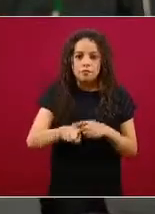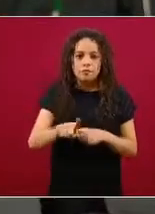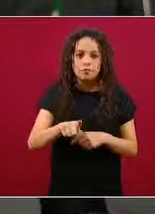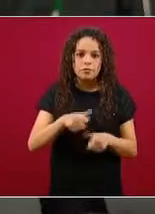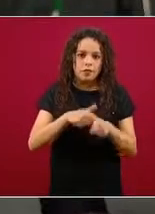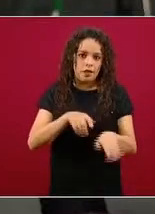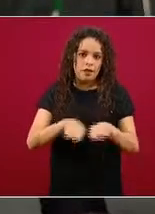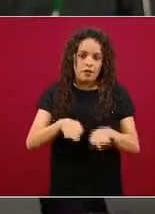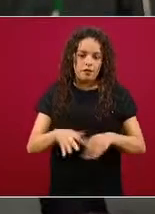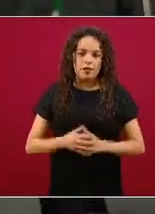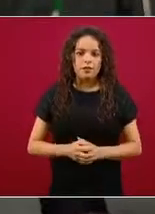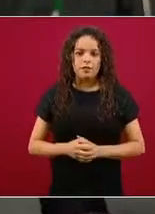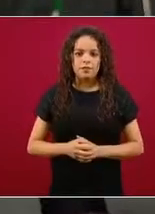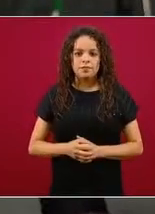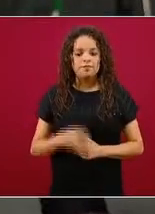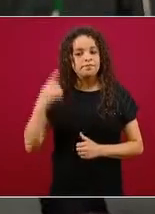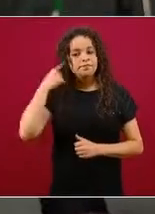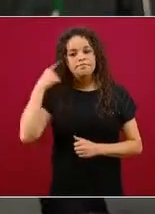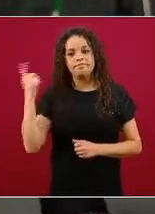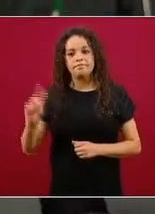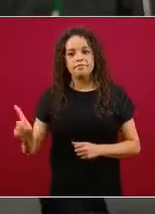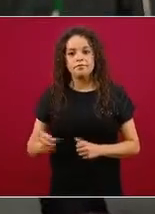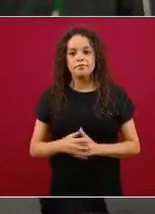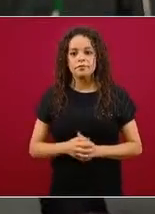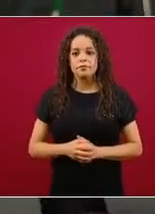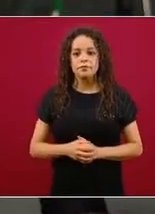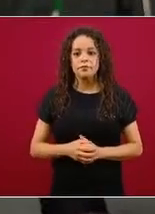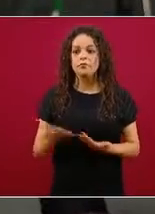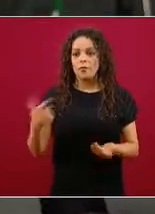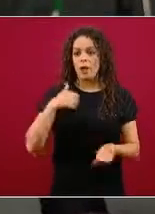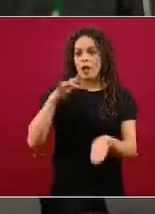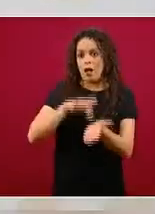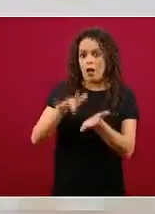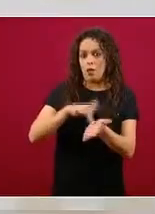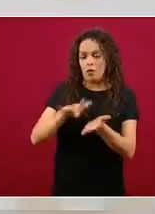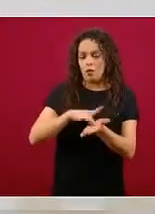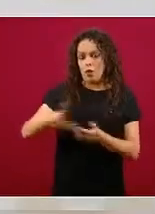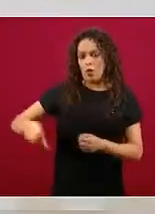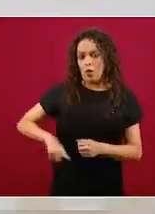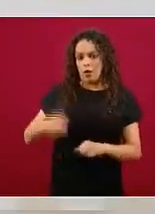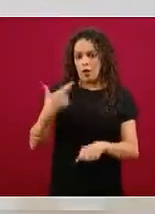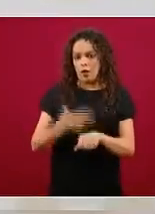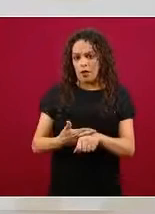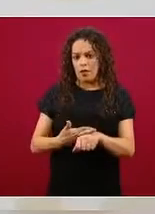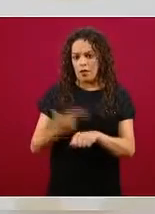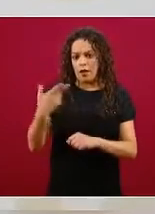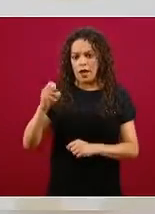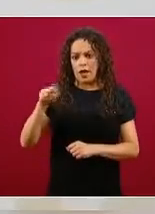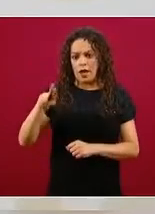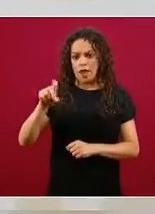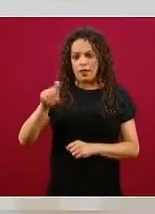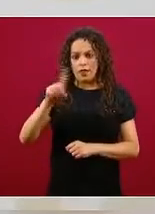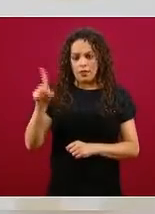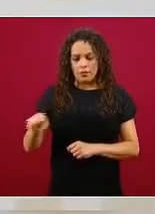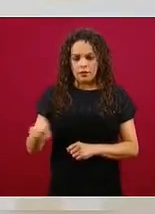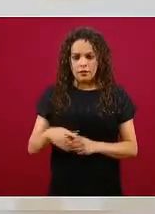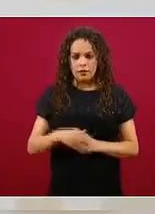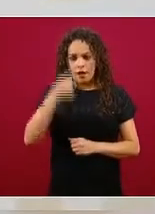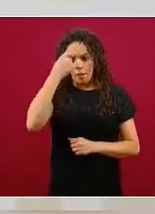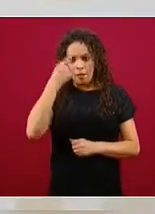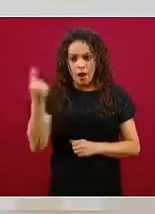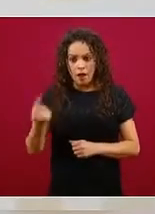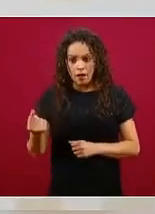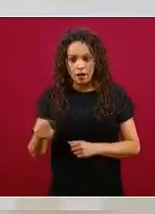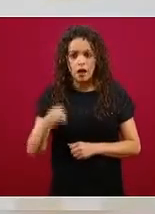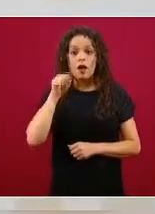vamos a apoyar al gobernador Adán Augusto Hernández para que López Hernández para que él